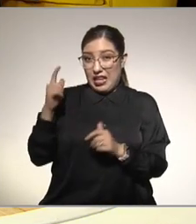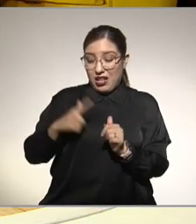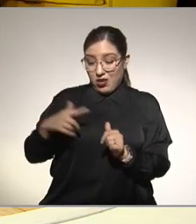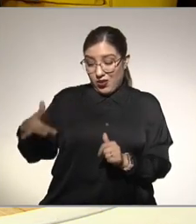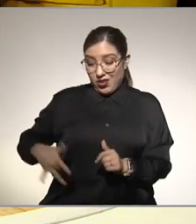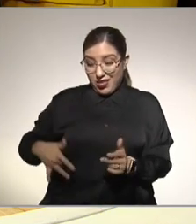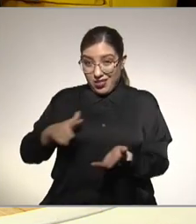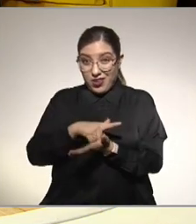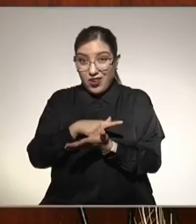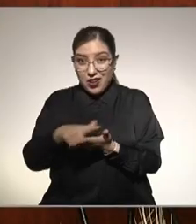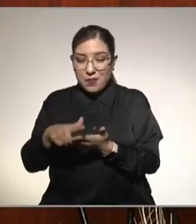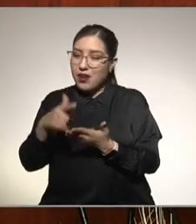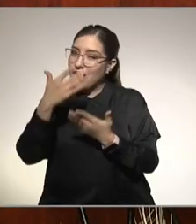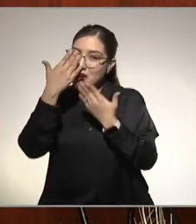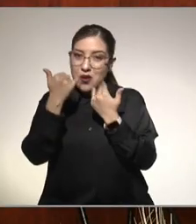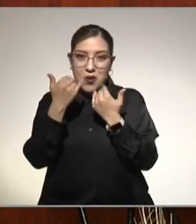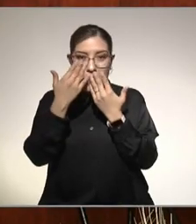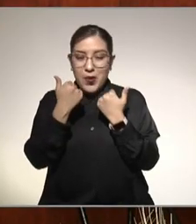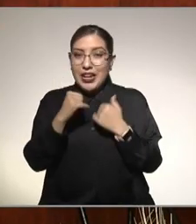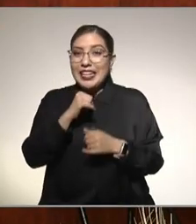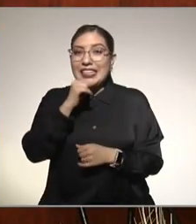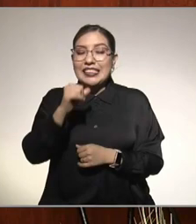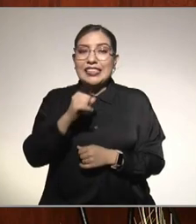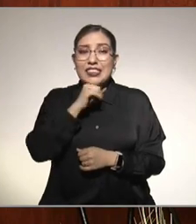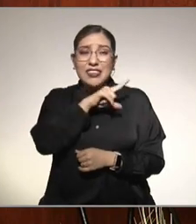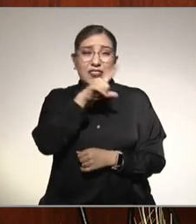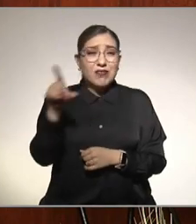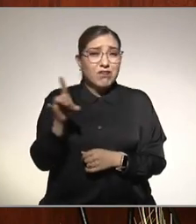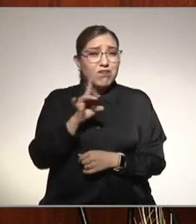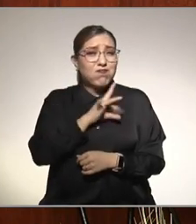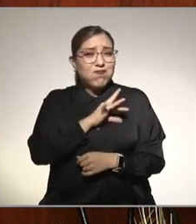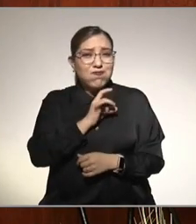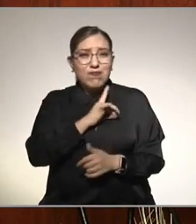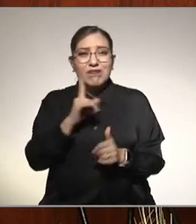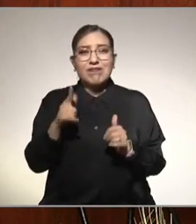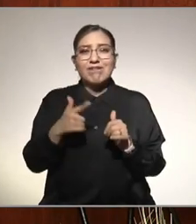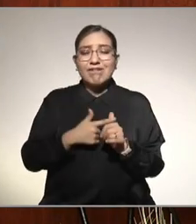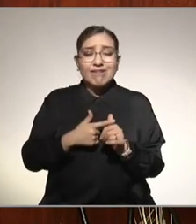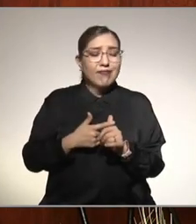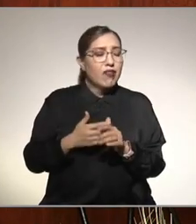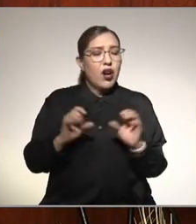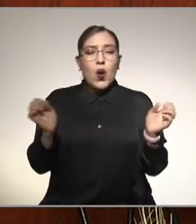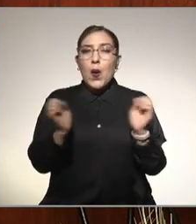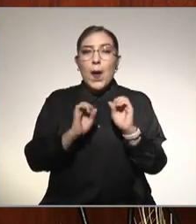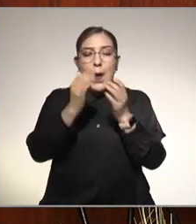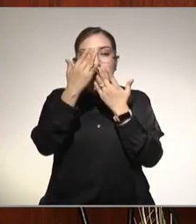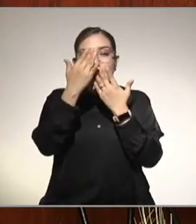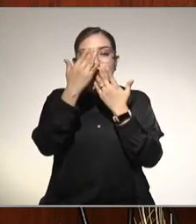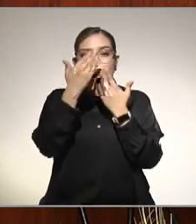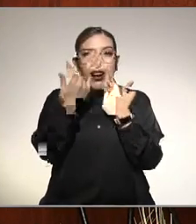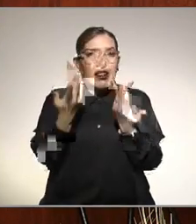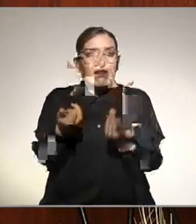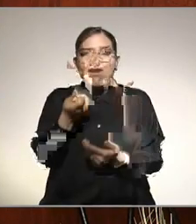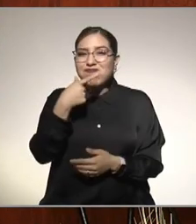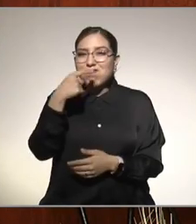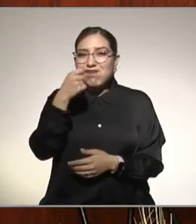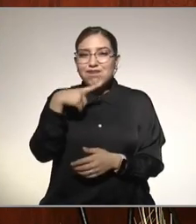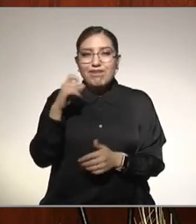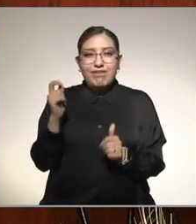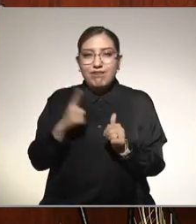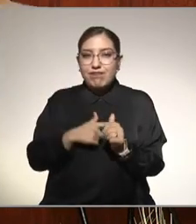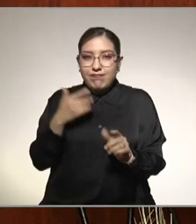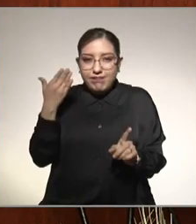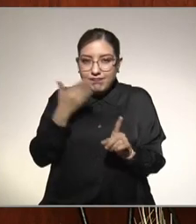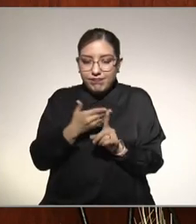mintiendo y tienen el riesgo de que se compliquen esto por favor no existe no hay un medicamento en particular que